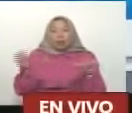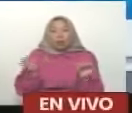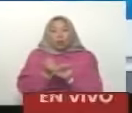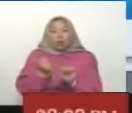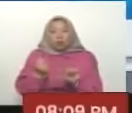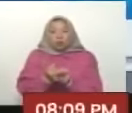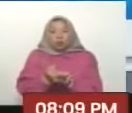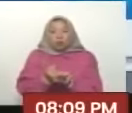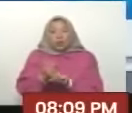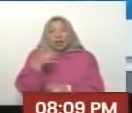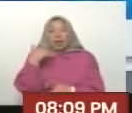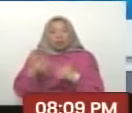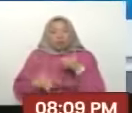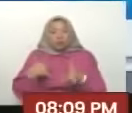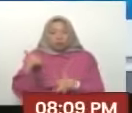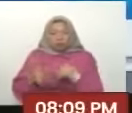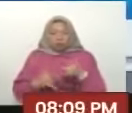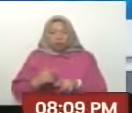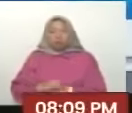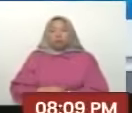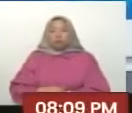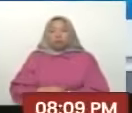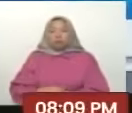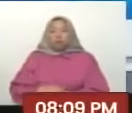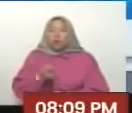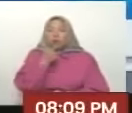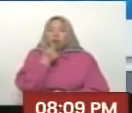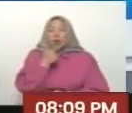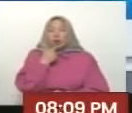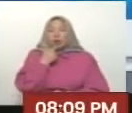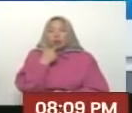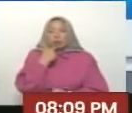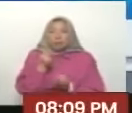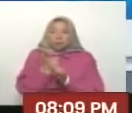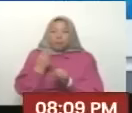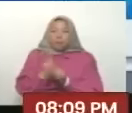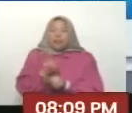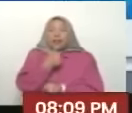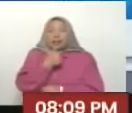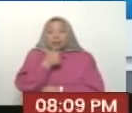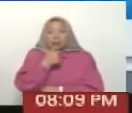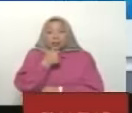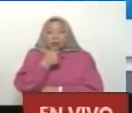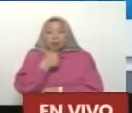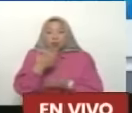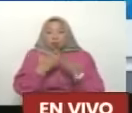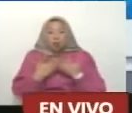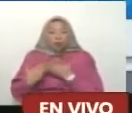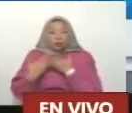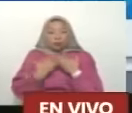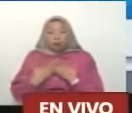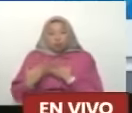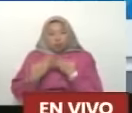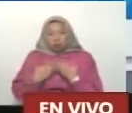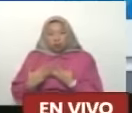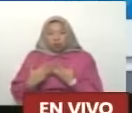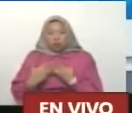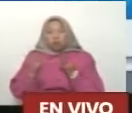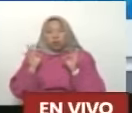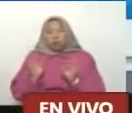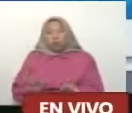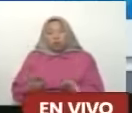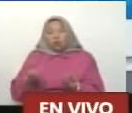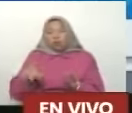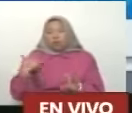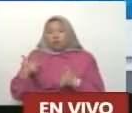De la acción Debe llevar La fuerza Que quien lo lea Lo estudie Se llene De